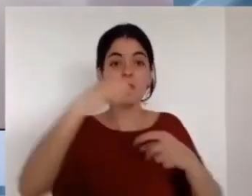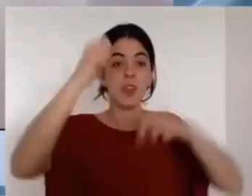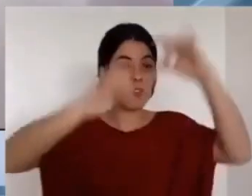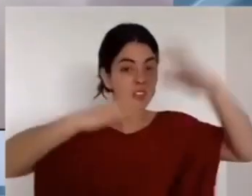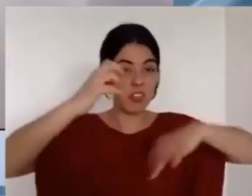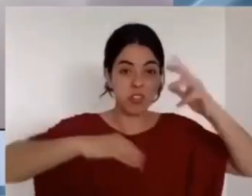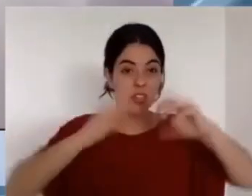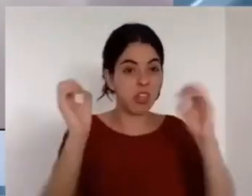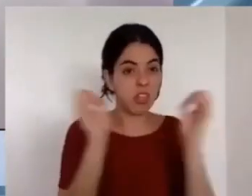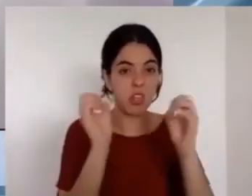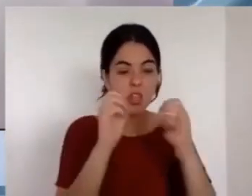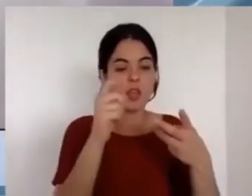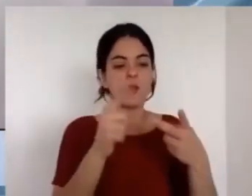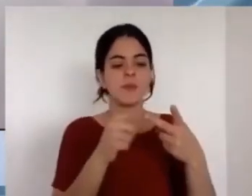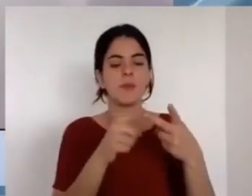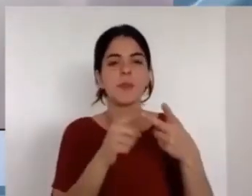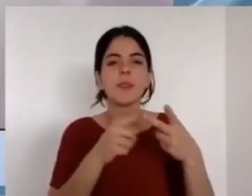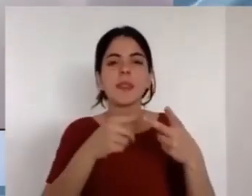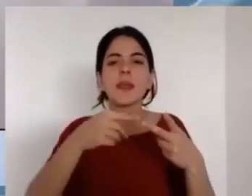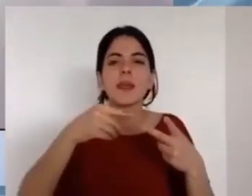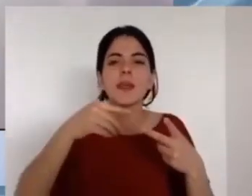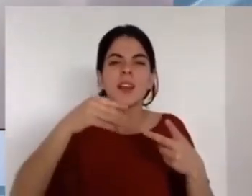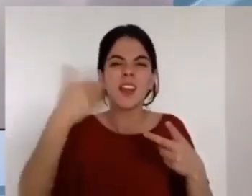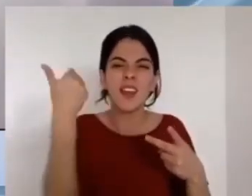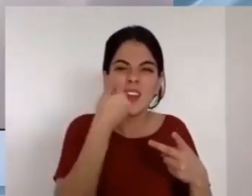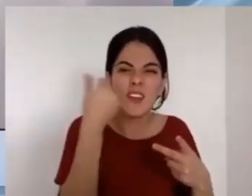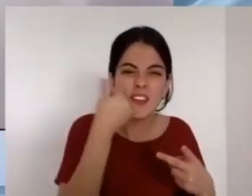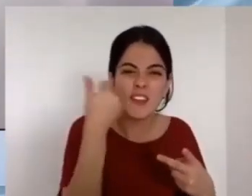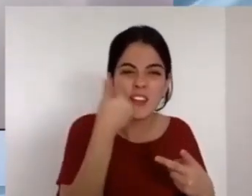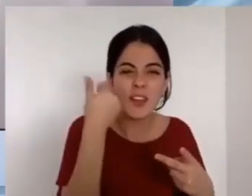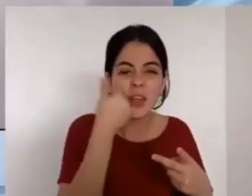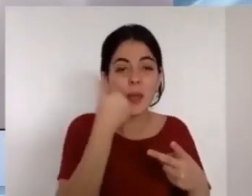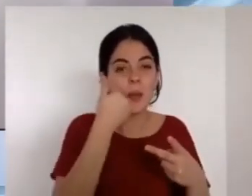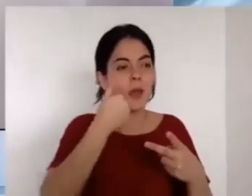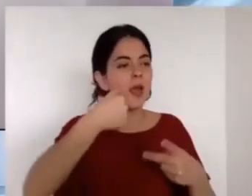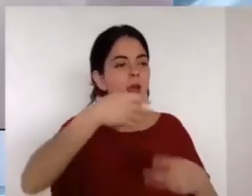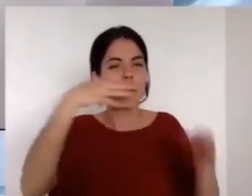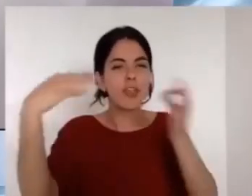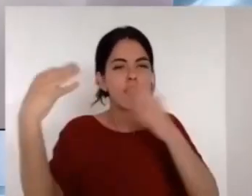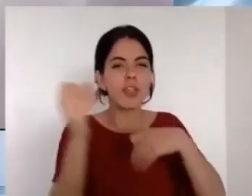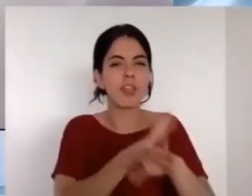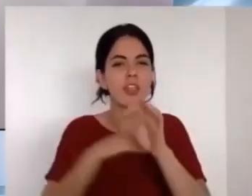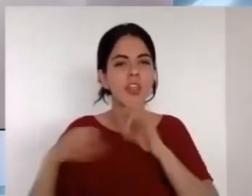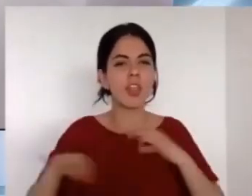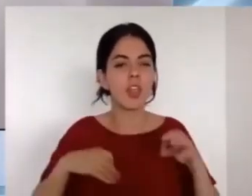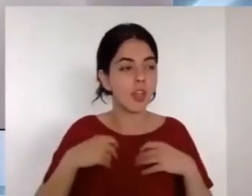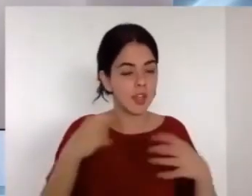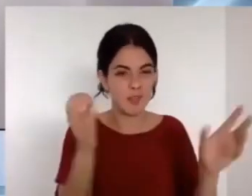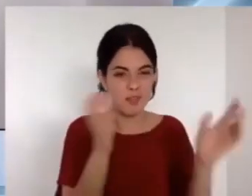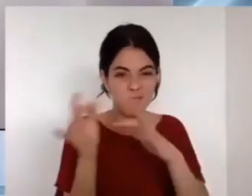plaga y enfermedad infecciosa. Entonces,